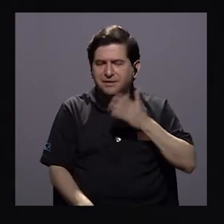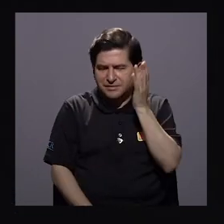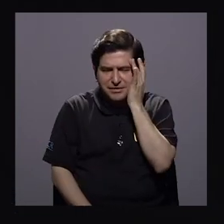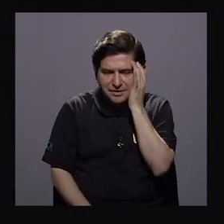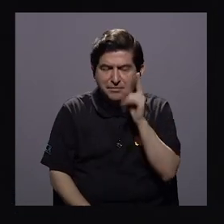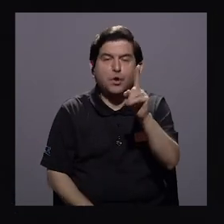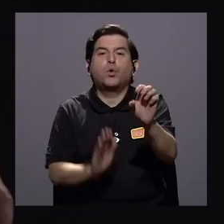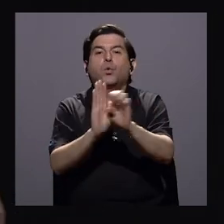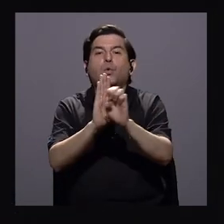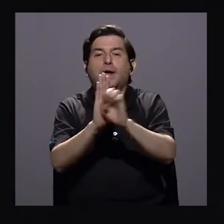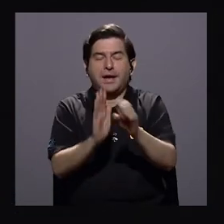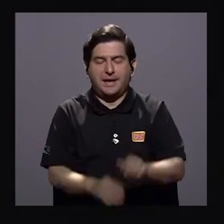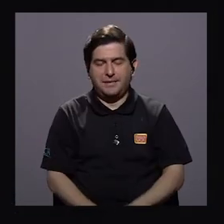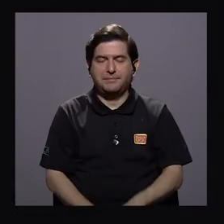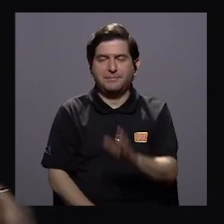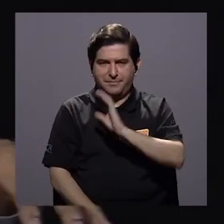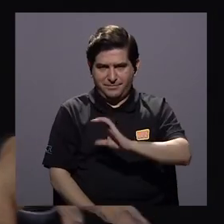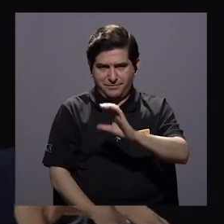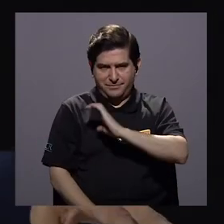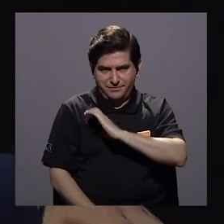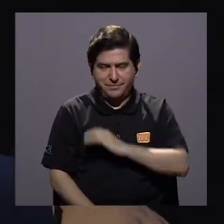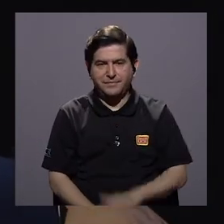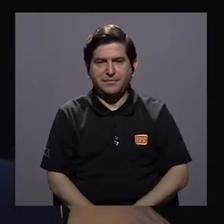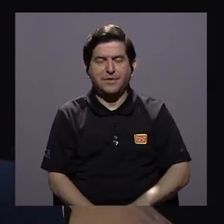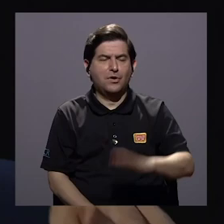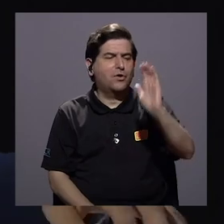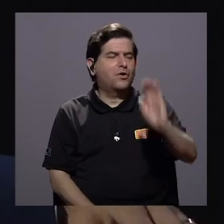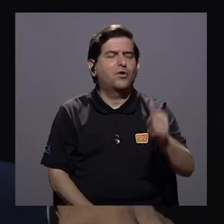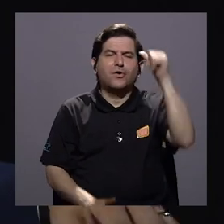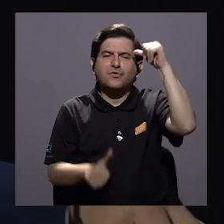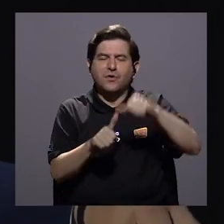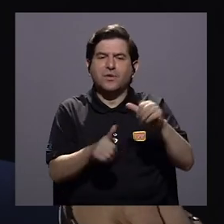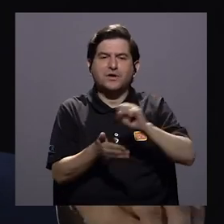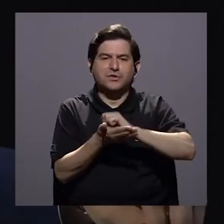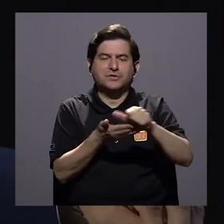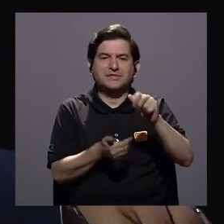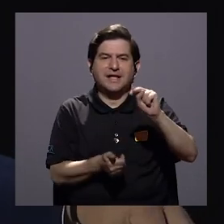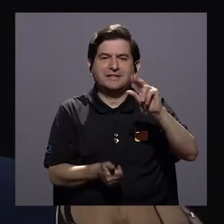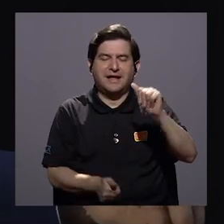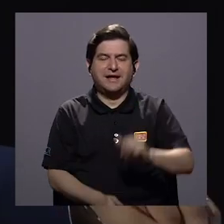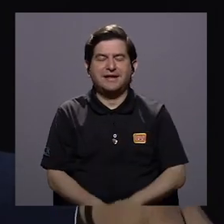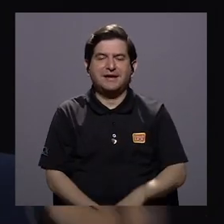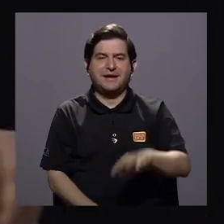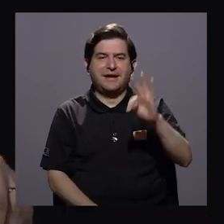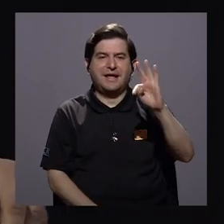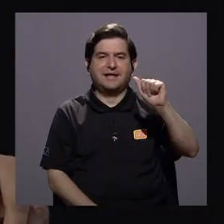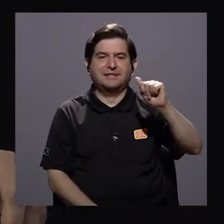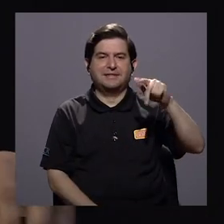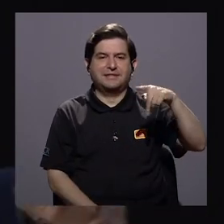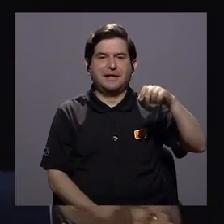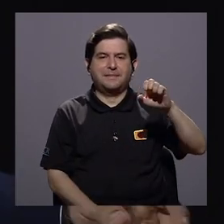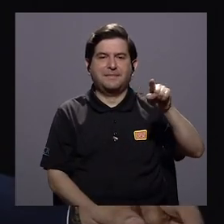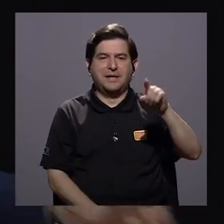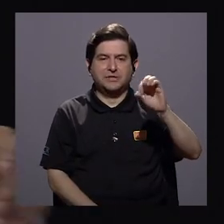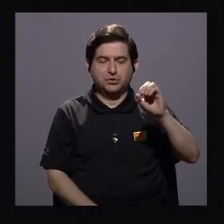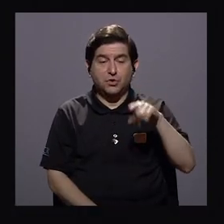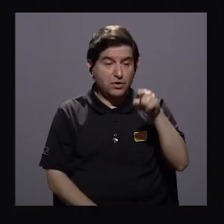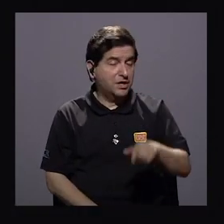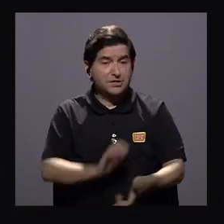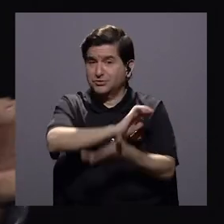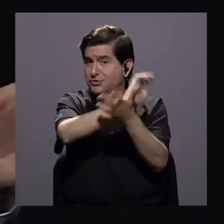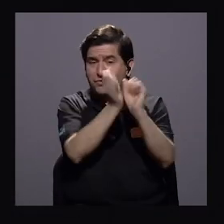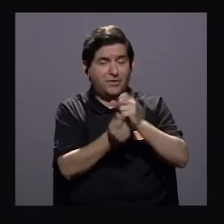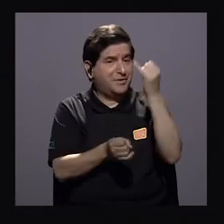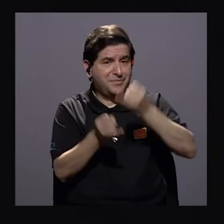y le pongo un ejemplo cualitativo desde la niñez recuerdo en Santana Tapesco con una gran preocupación y eso no ha